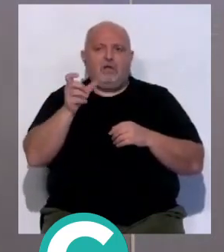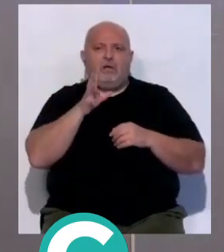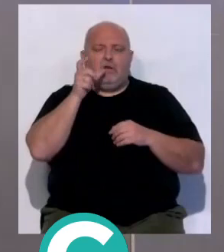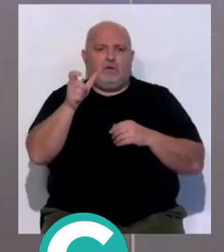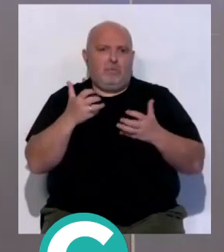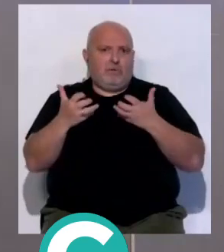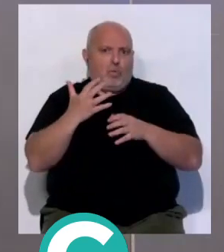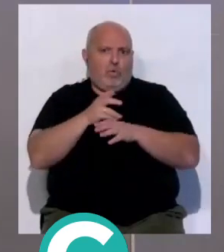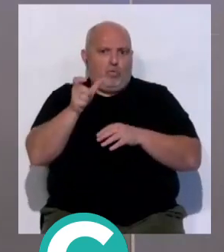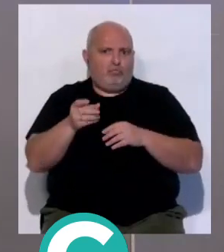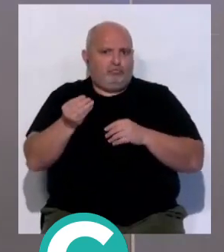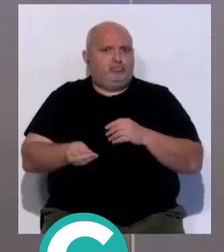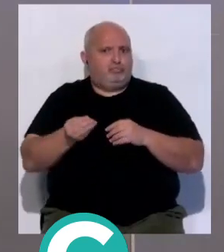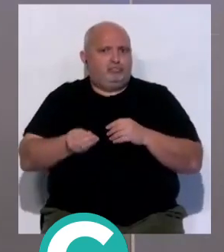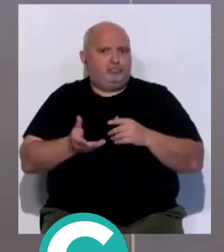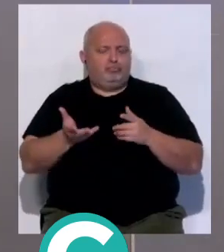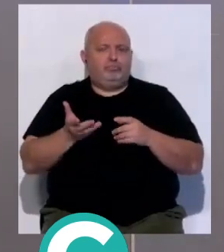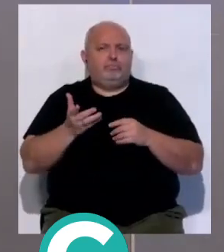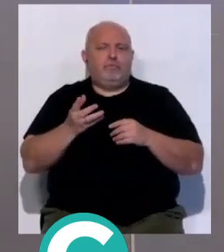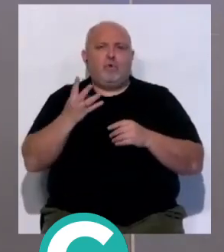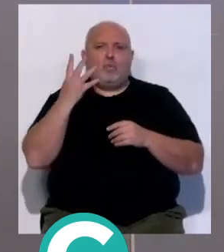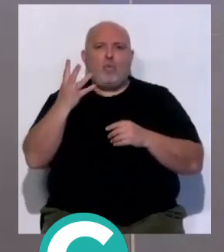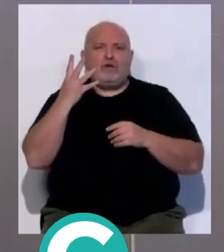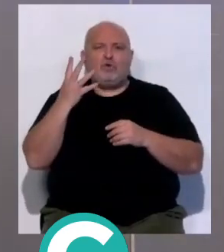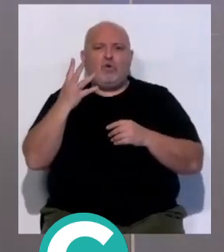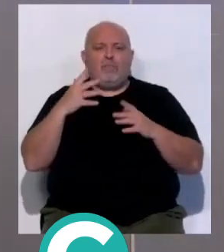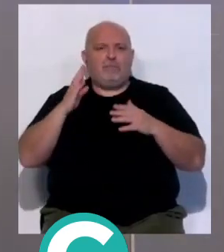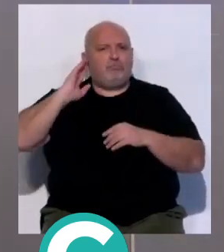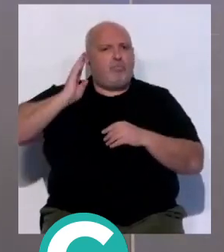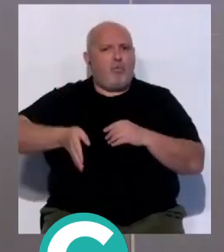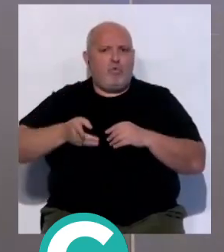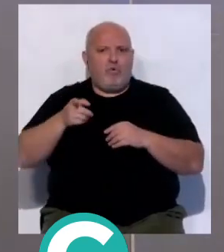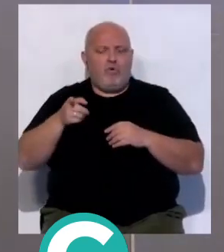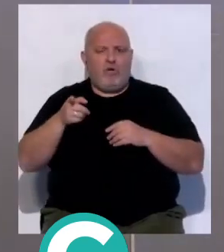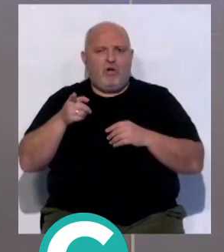espectacular, porque es un jugador, y le han dado cuatro partidos de sanción.